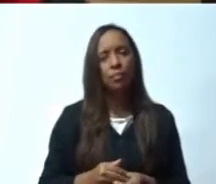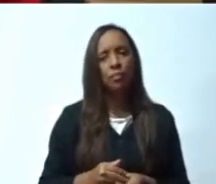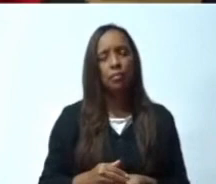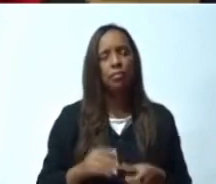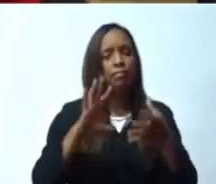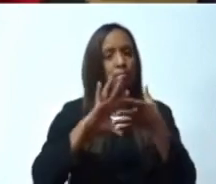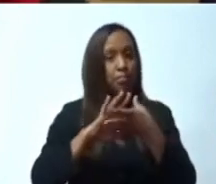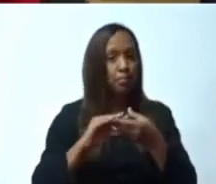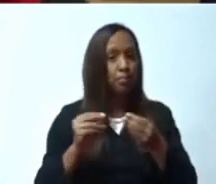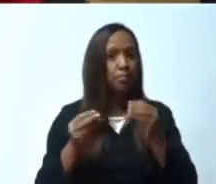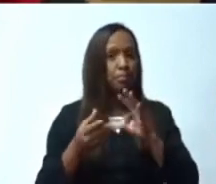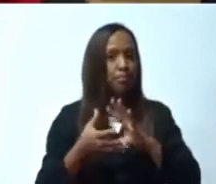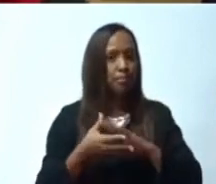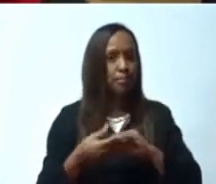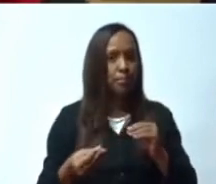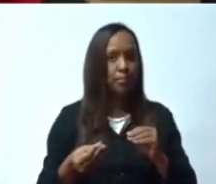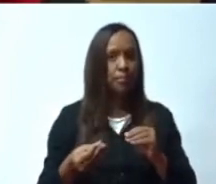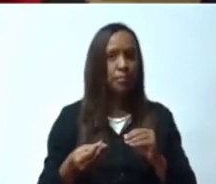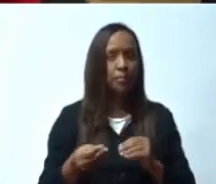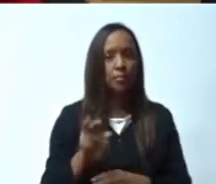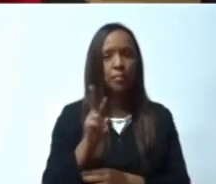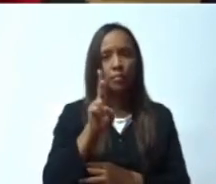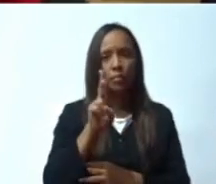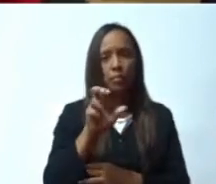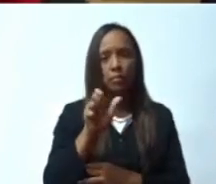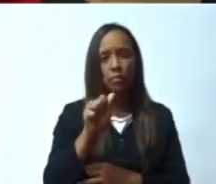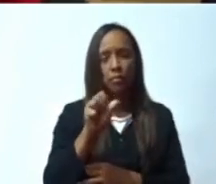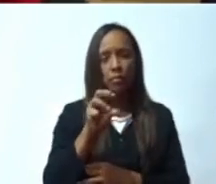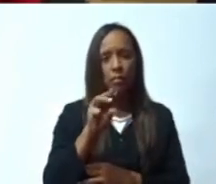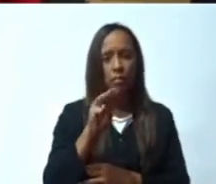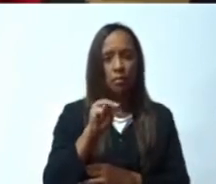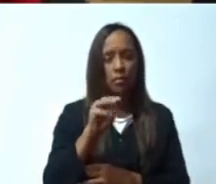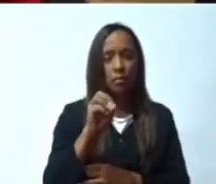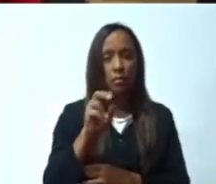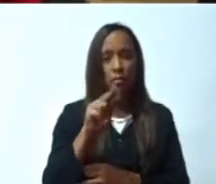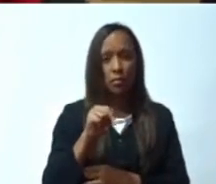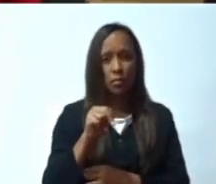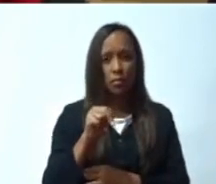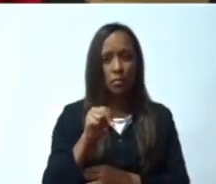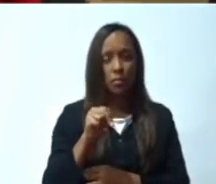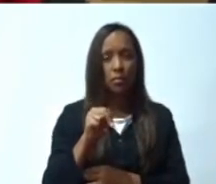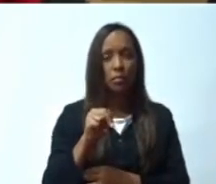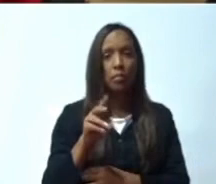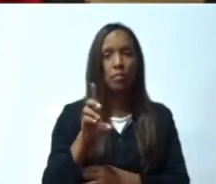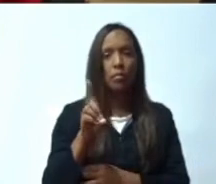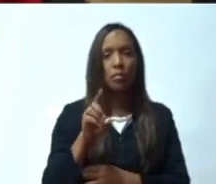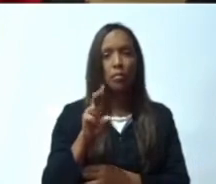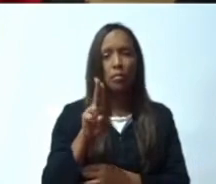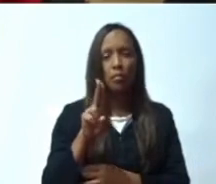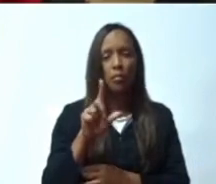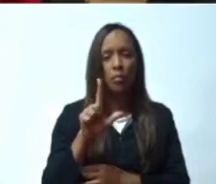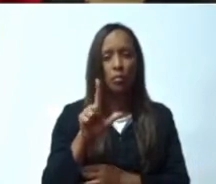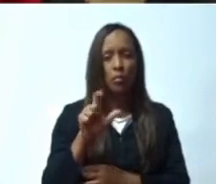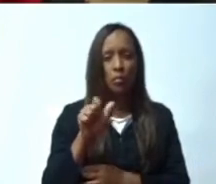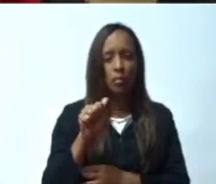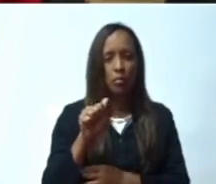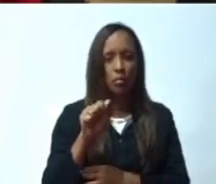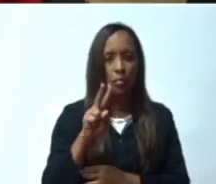Ramón Duval, Nacido en Neiva el 8 de agosto del 74,